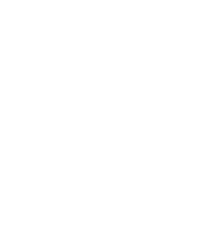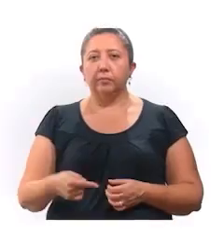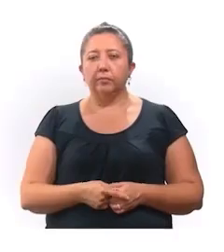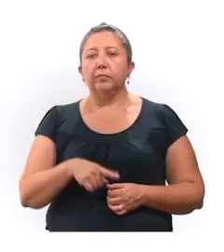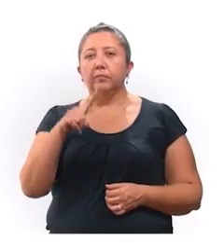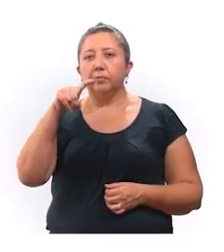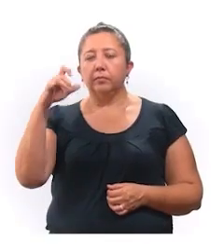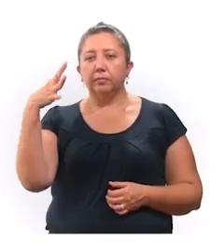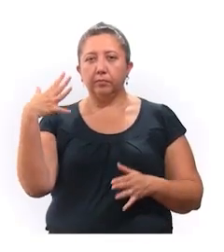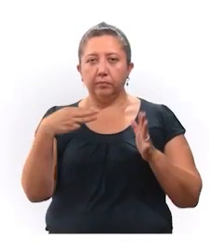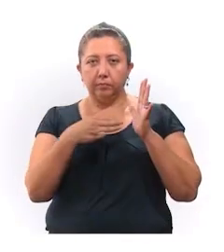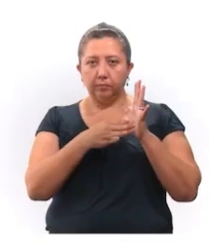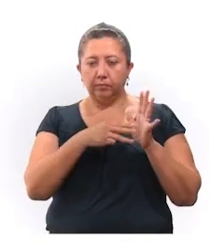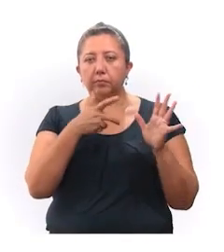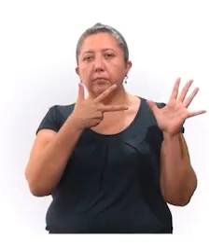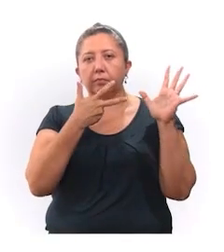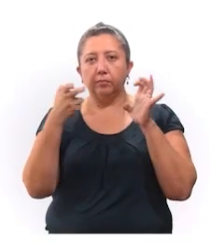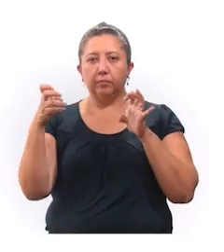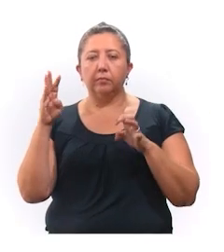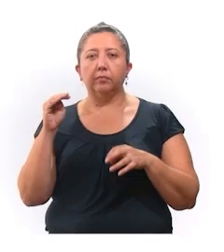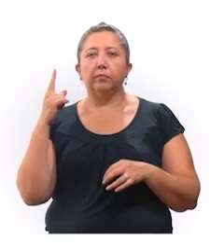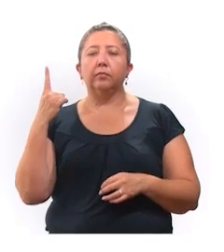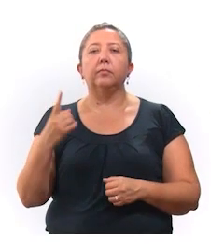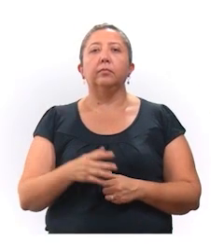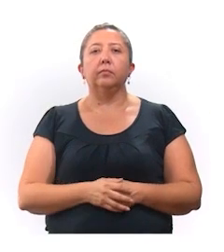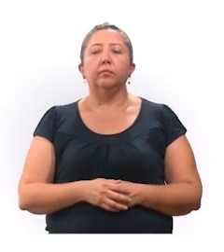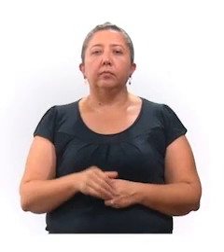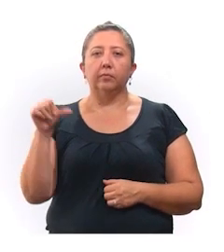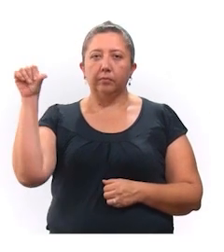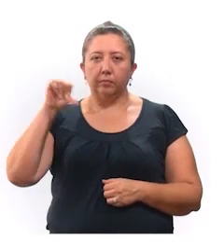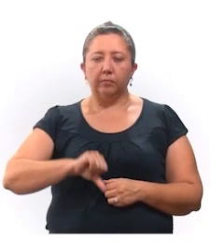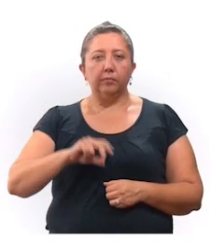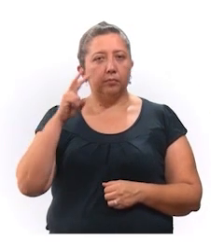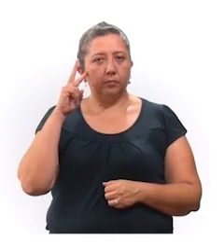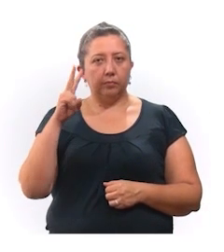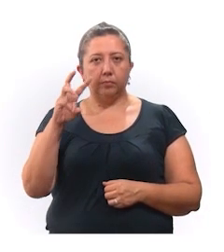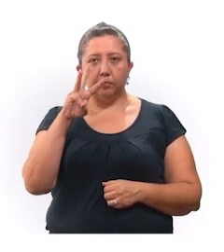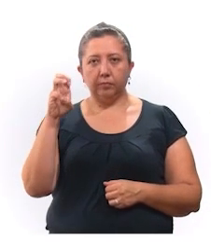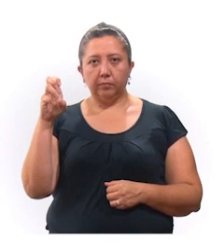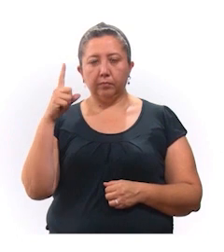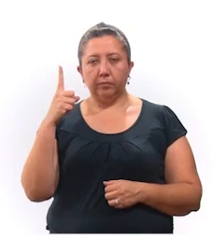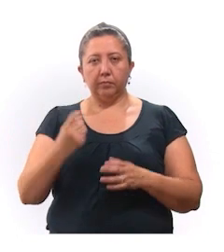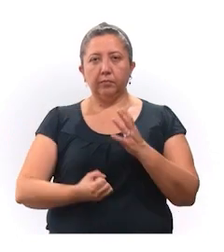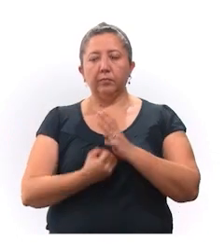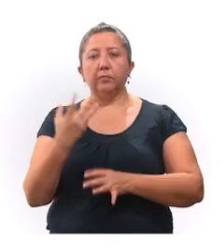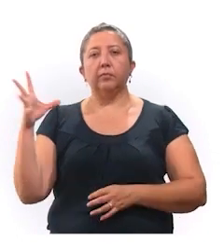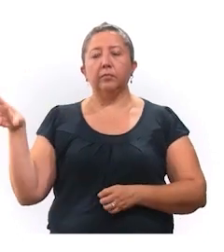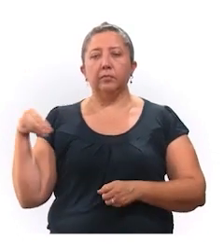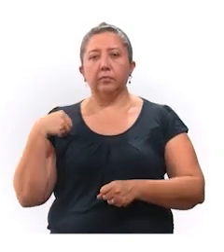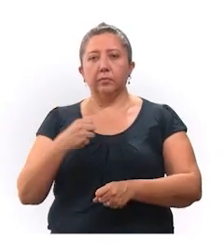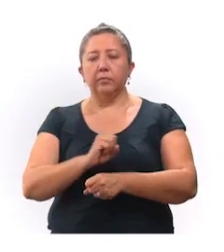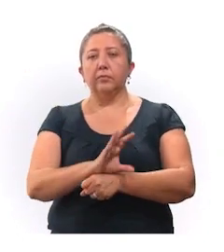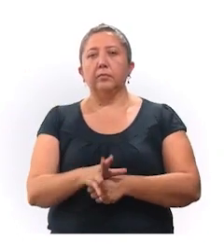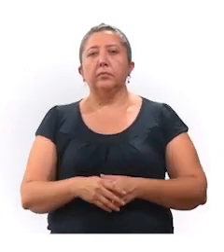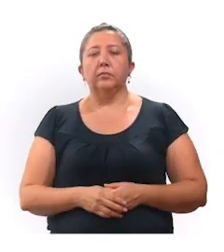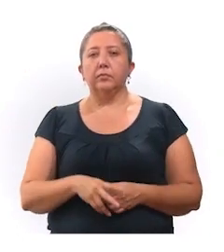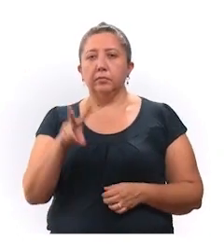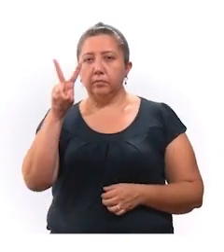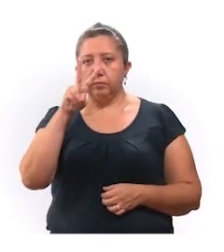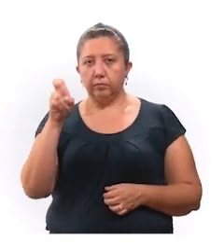que es de 105,891. Hoy se detectaron 301 nuevos contagios de coronavirus,